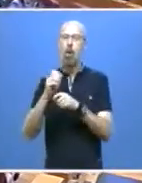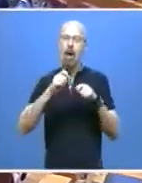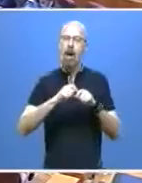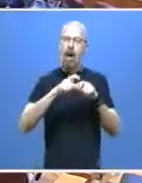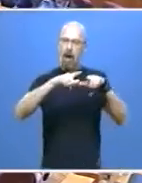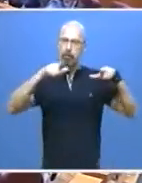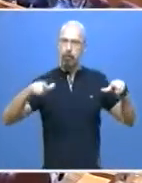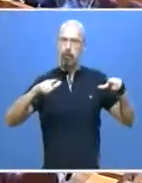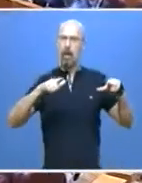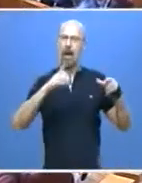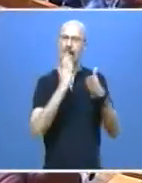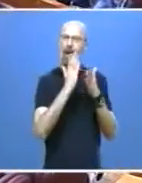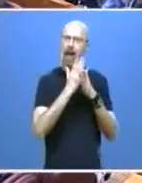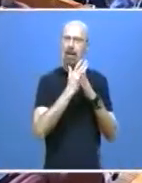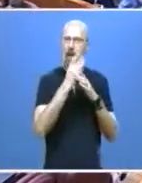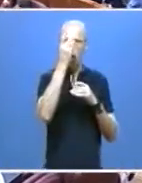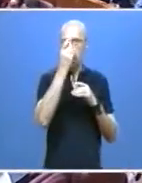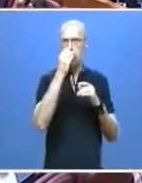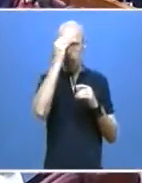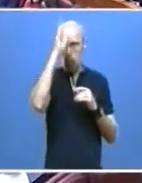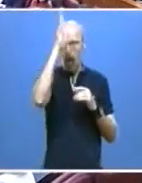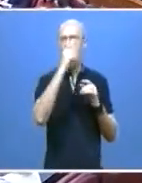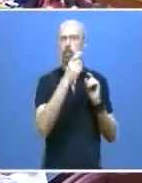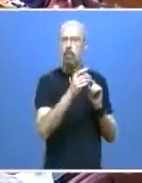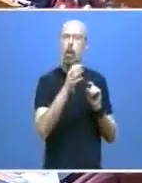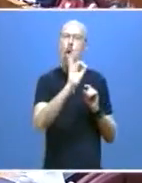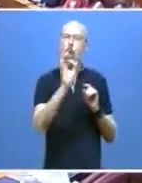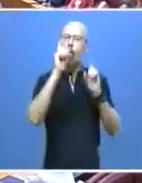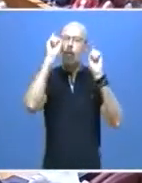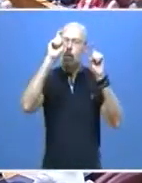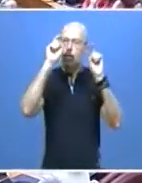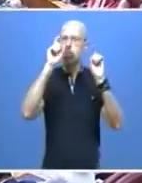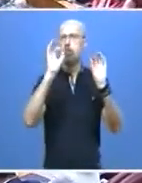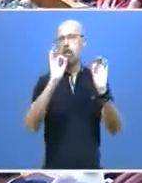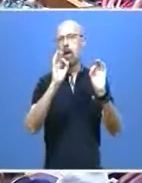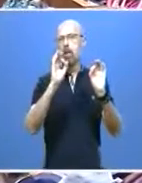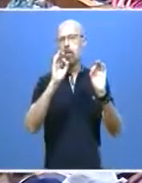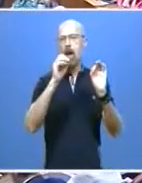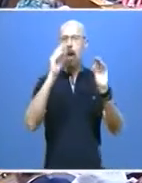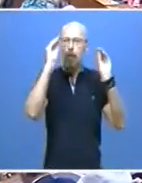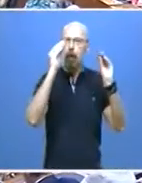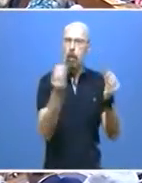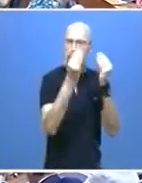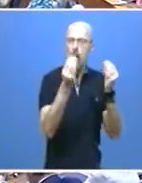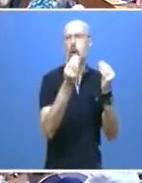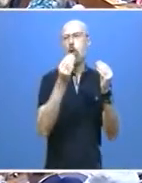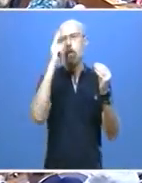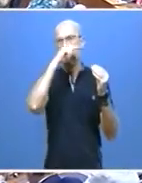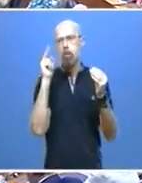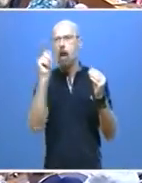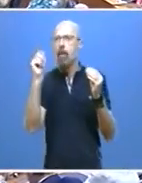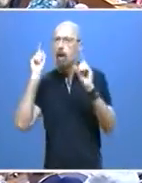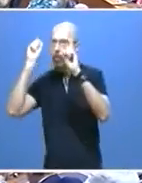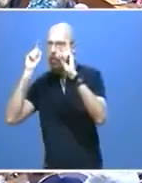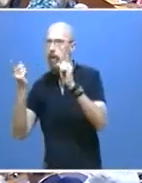profesorado y también de las madres y padres en este ámbito. Modernidad, señorías, supone también